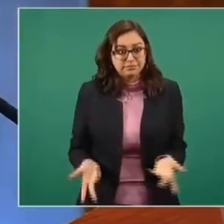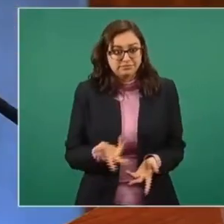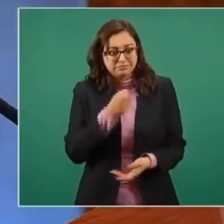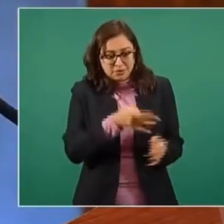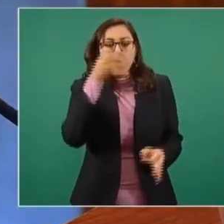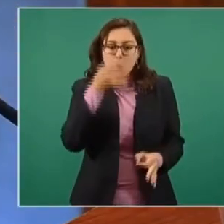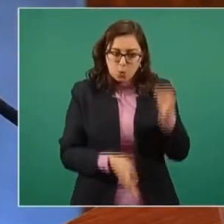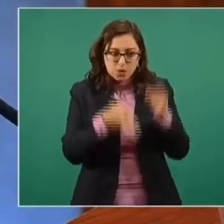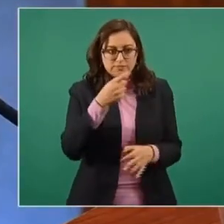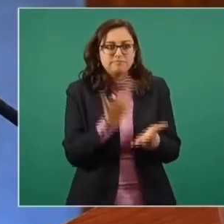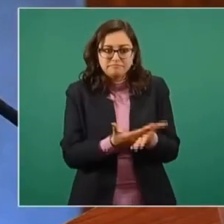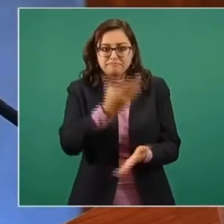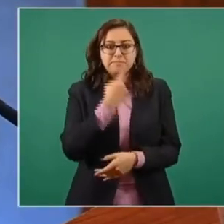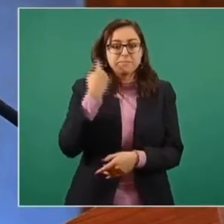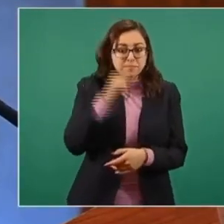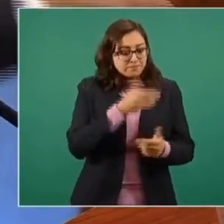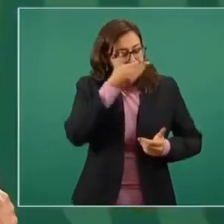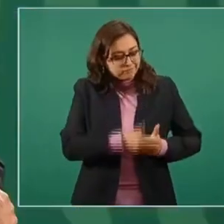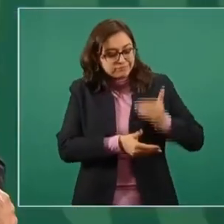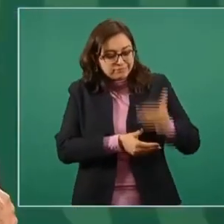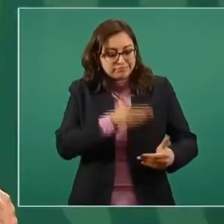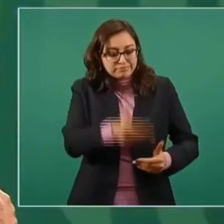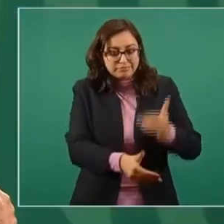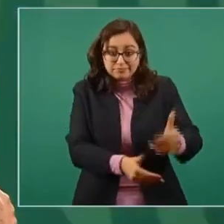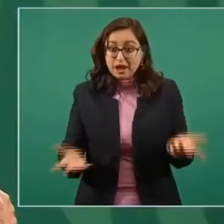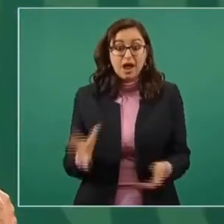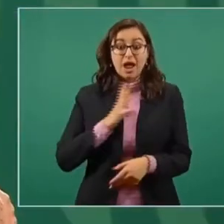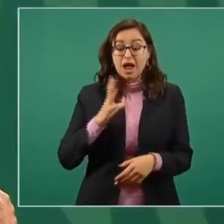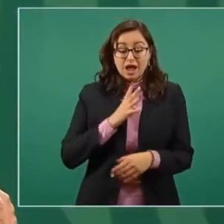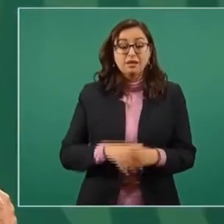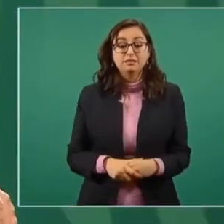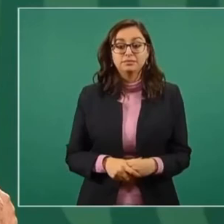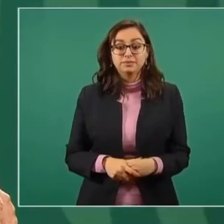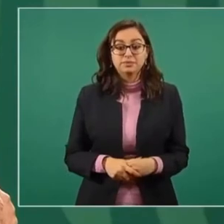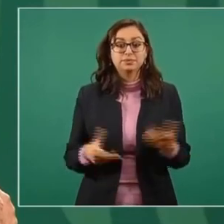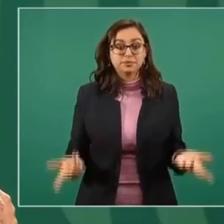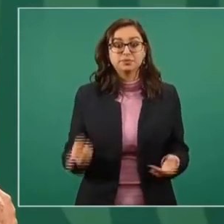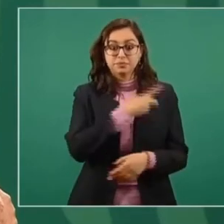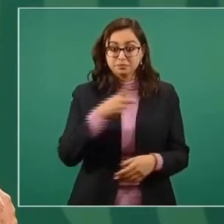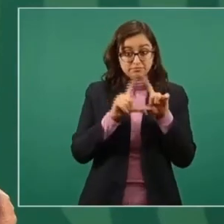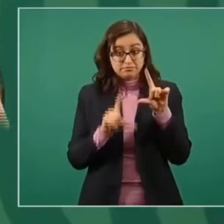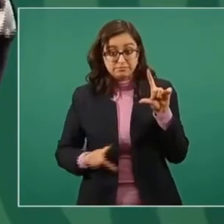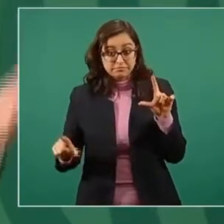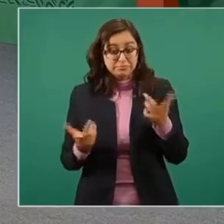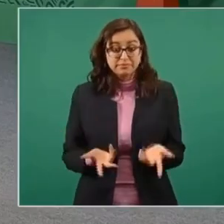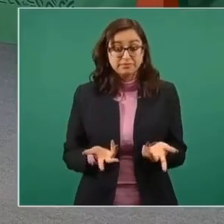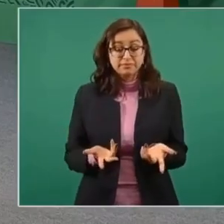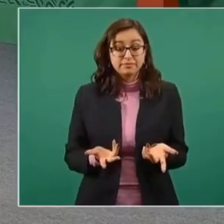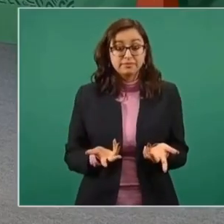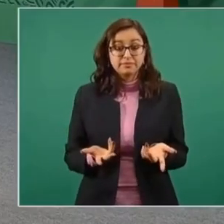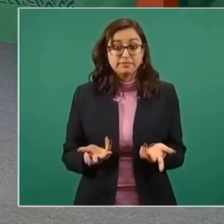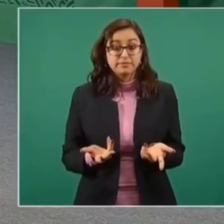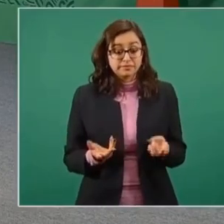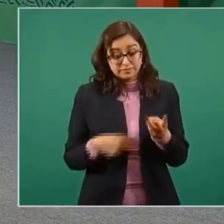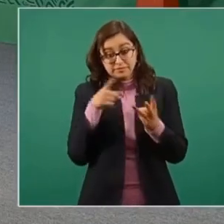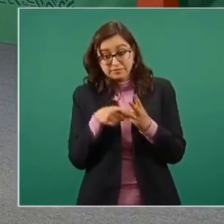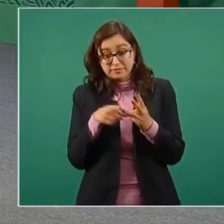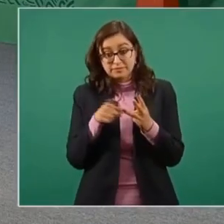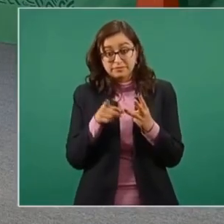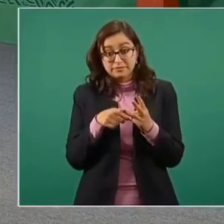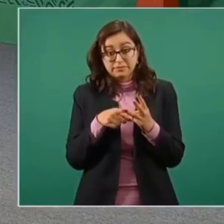las instancias correspondientes, se tiene que denunciar y buscar que se castigue. Lo otro, pues es